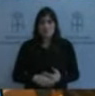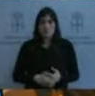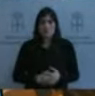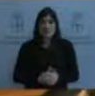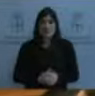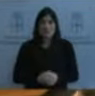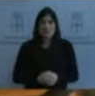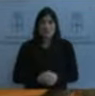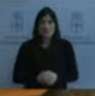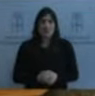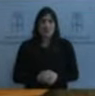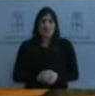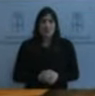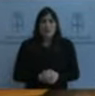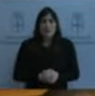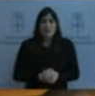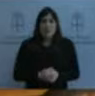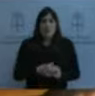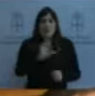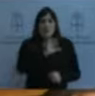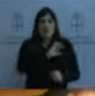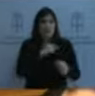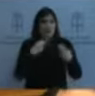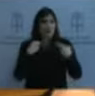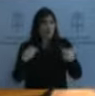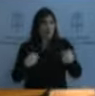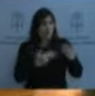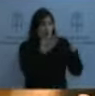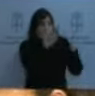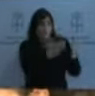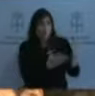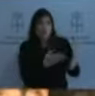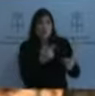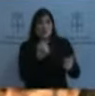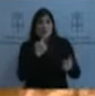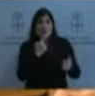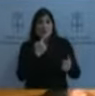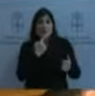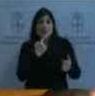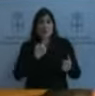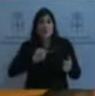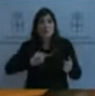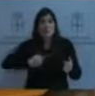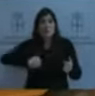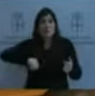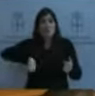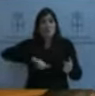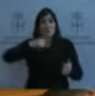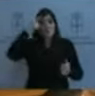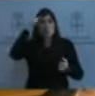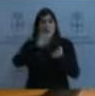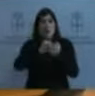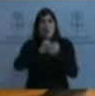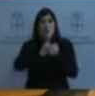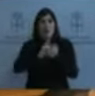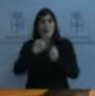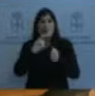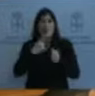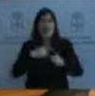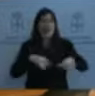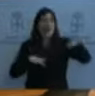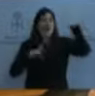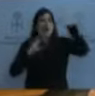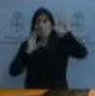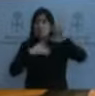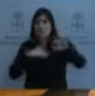Diputado, ha dicho usted los que somos ignorantes digitales. No, no. Ah, inmigrantes digitales. Bueno, entonces me lo